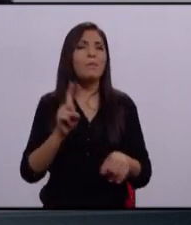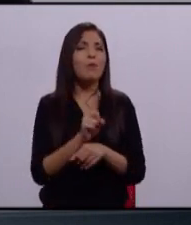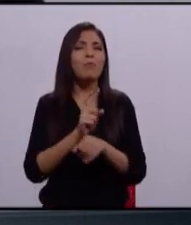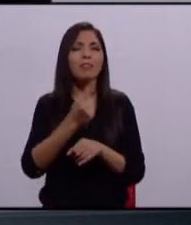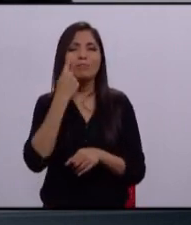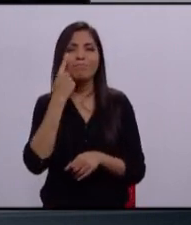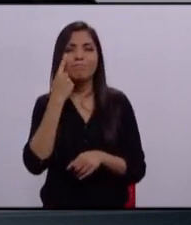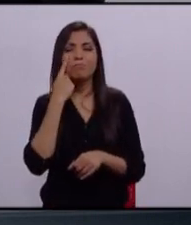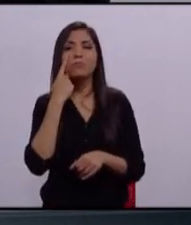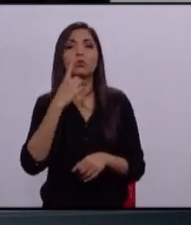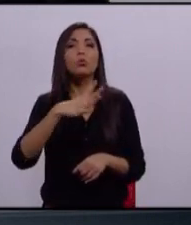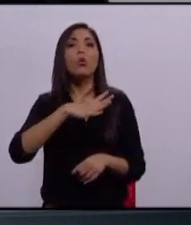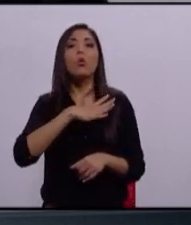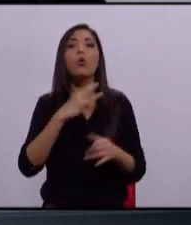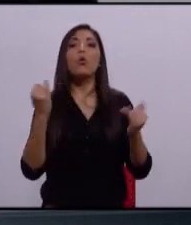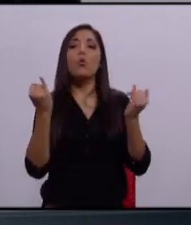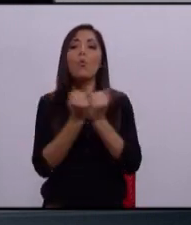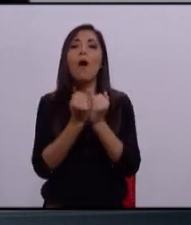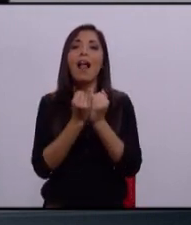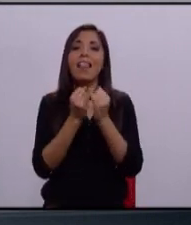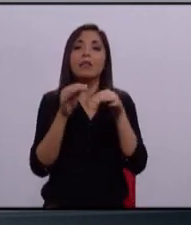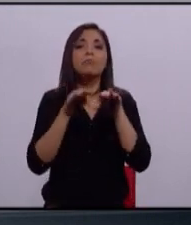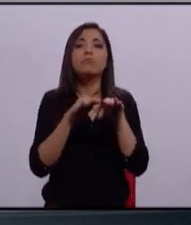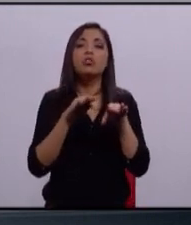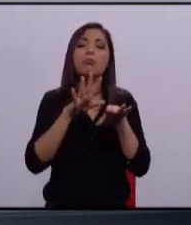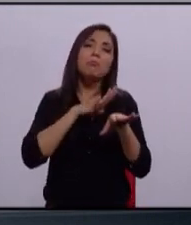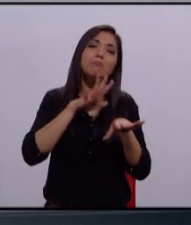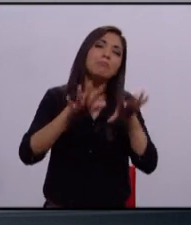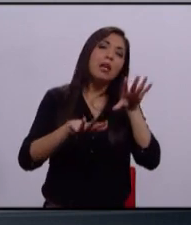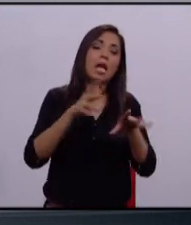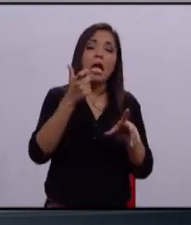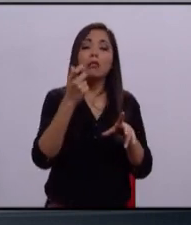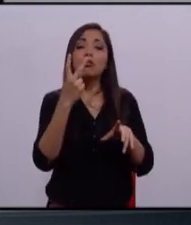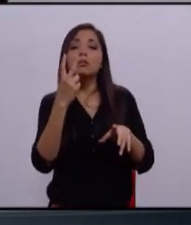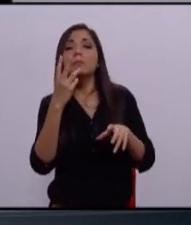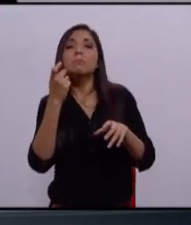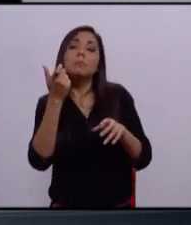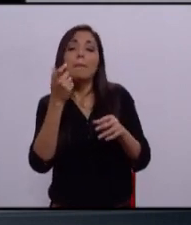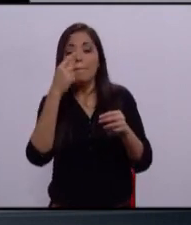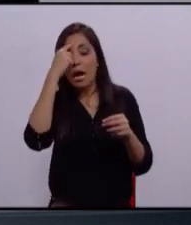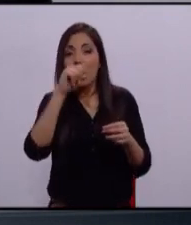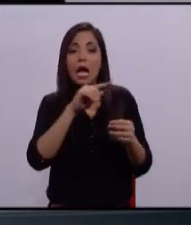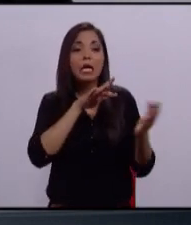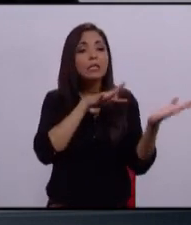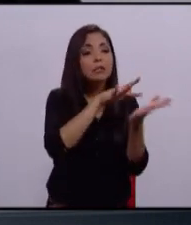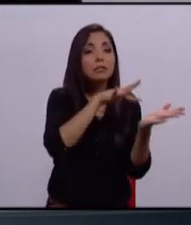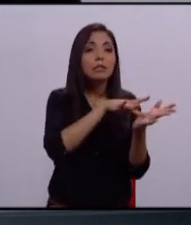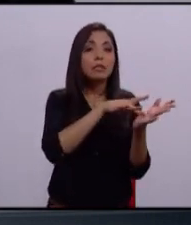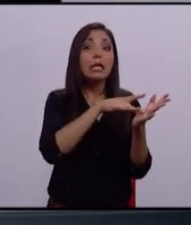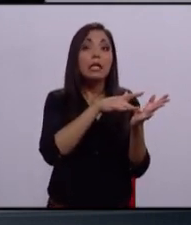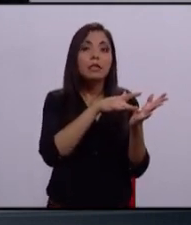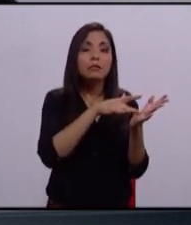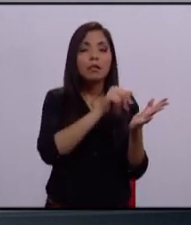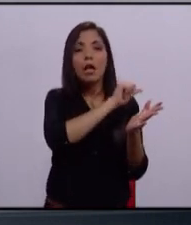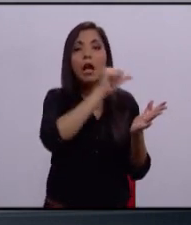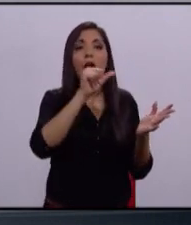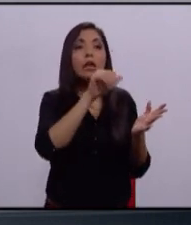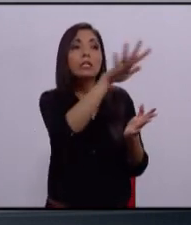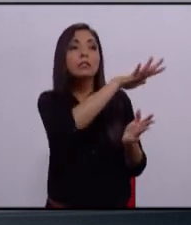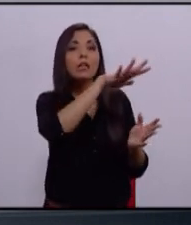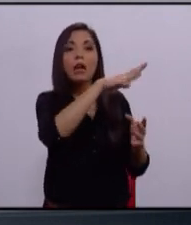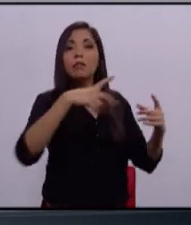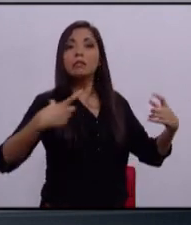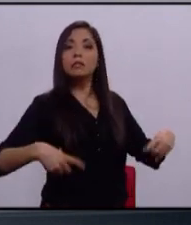la desigualdad. Dos de cada tres pesos que se gastan en el municipio son en obras para el coche y prácticamente en las colonias ricas.